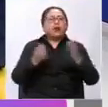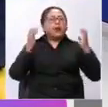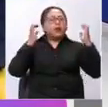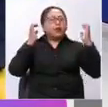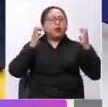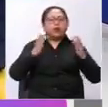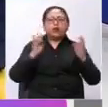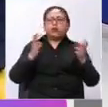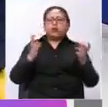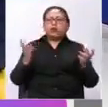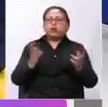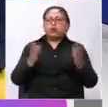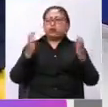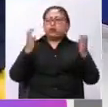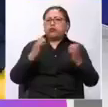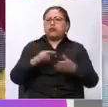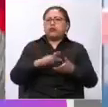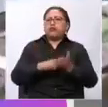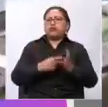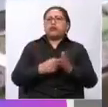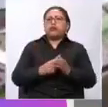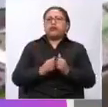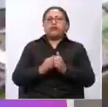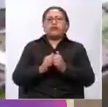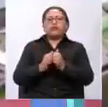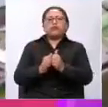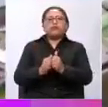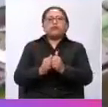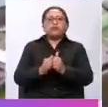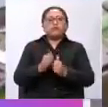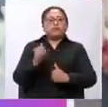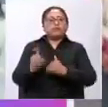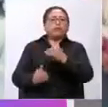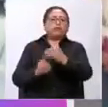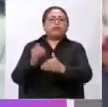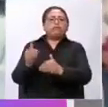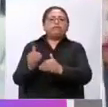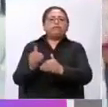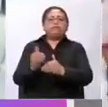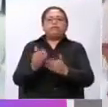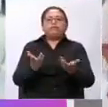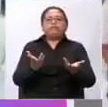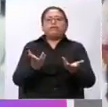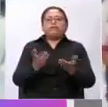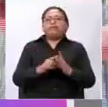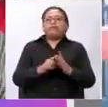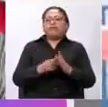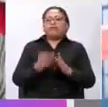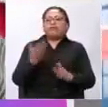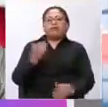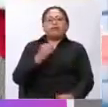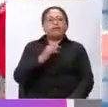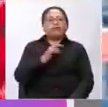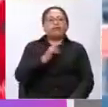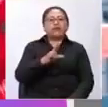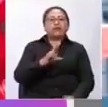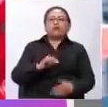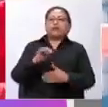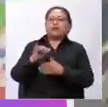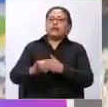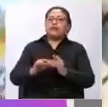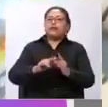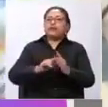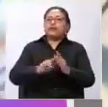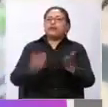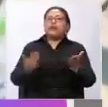está acompañado, queremos sí señalar, de un proceso adicional que empieza ya el 3 de mayo con la posición de las